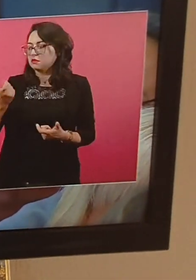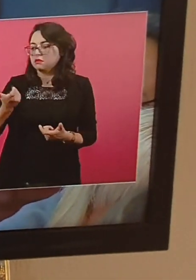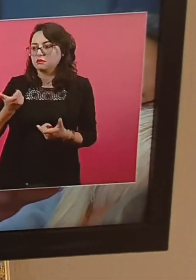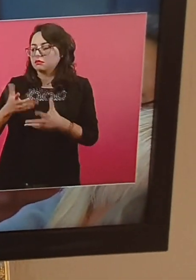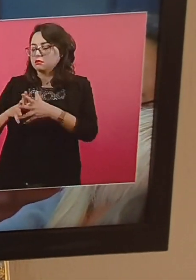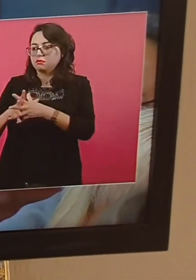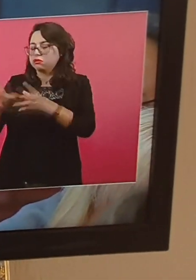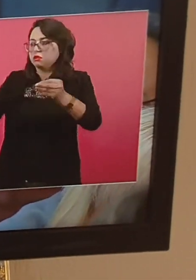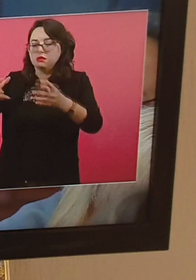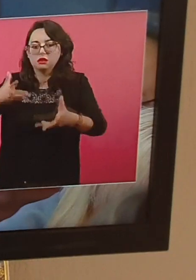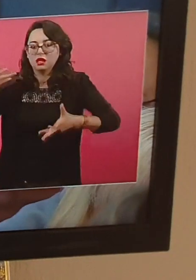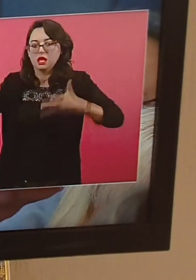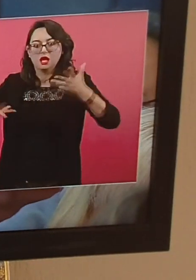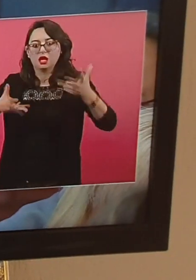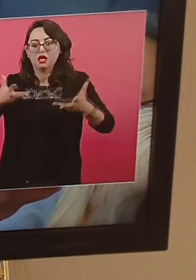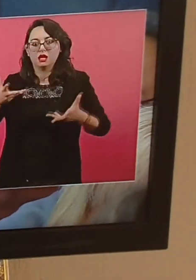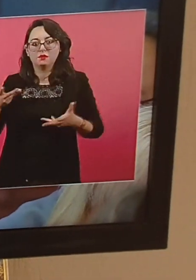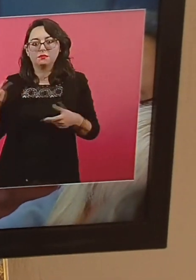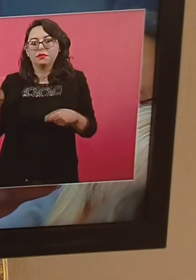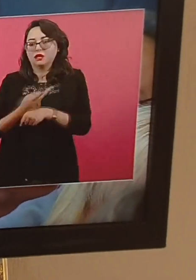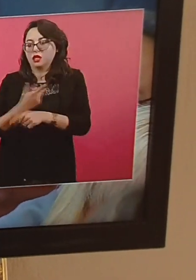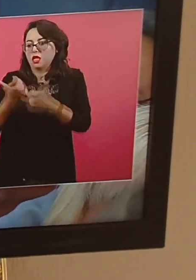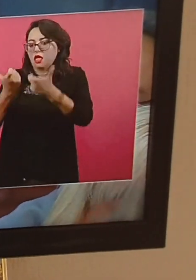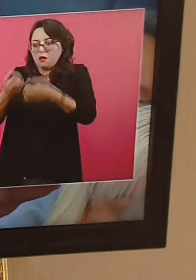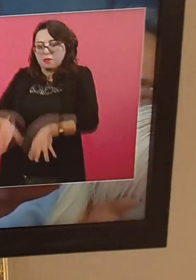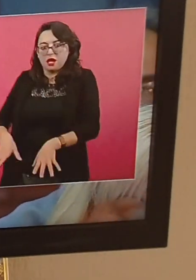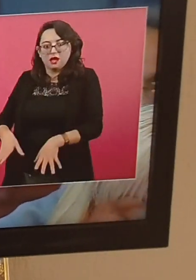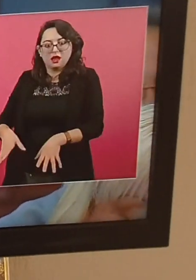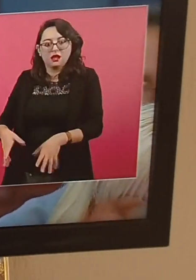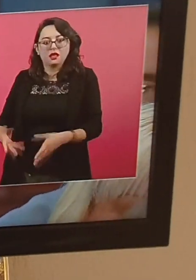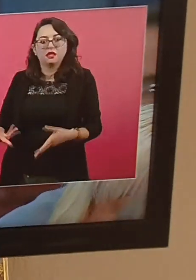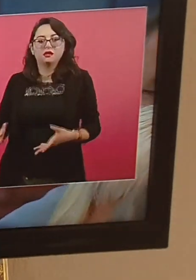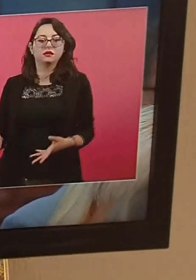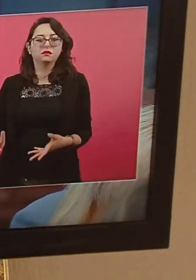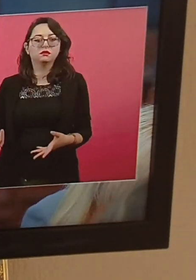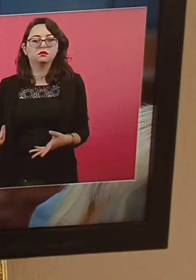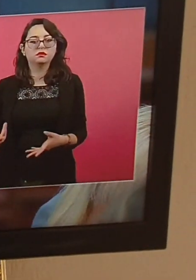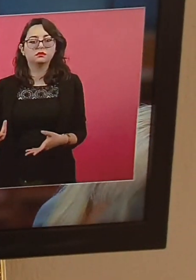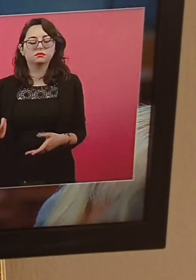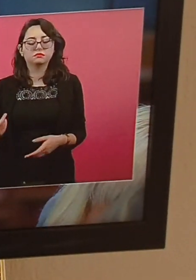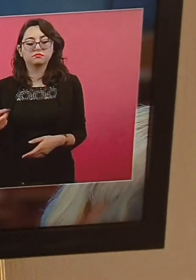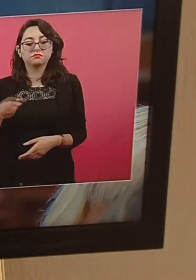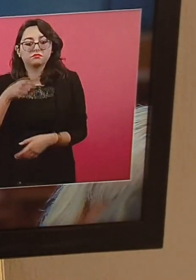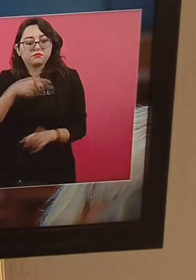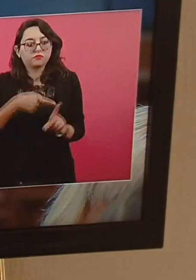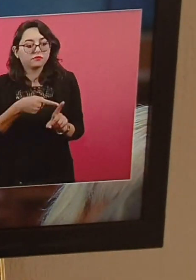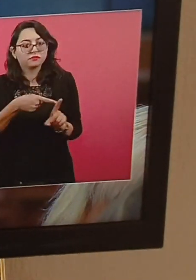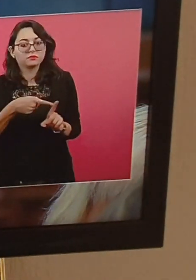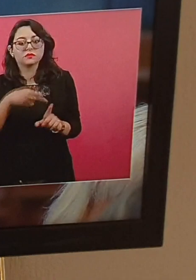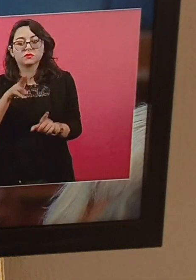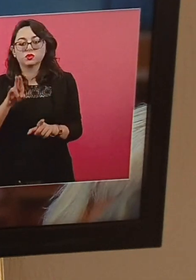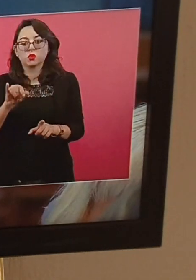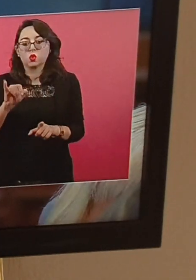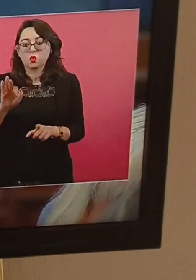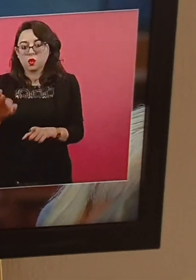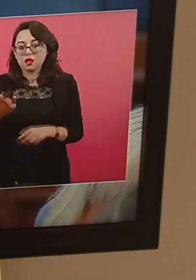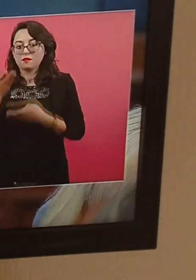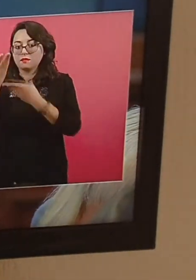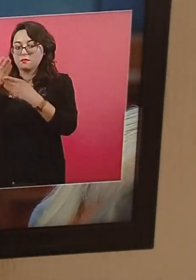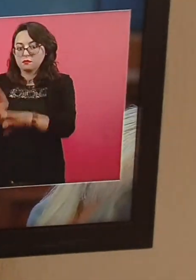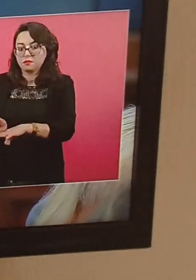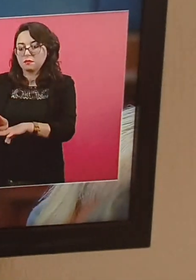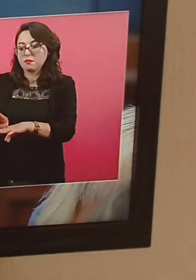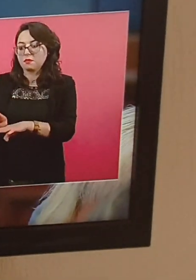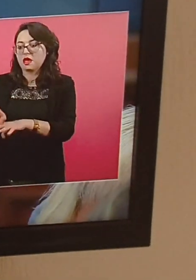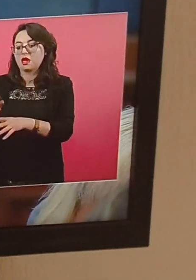estamos hablando de exjugadores de grandes ligas, de jugadores de liga mexicana. Y la persona dice que la WIF le tiene congeladas las cuentas y que